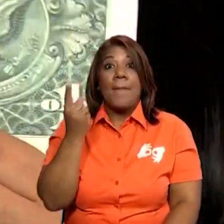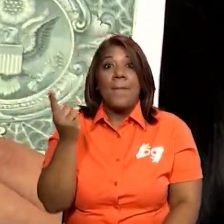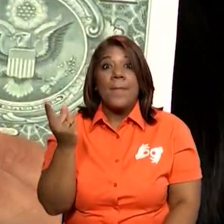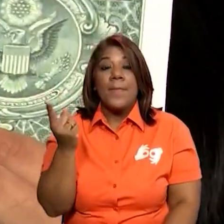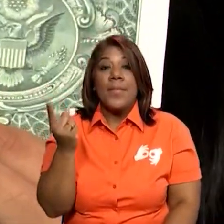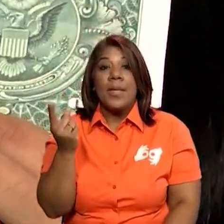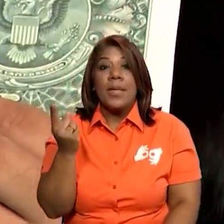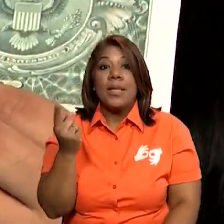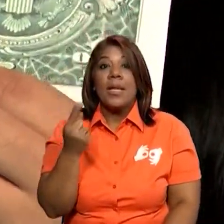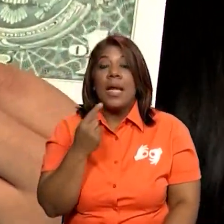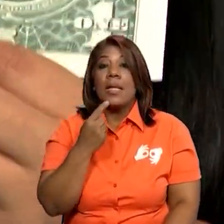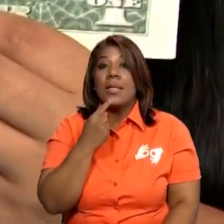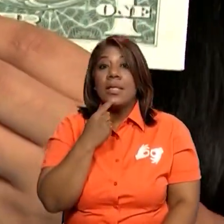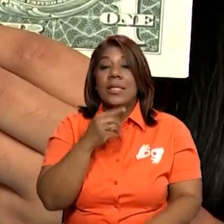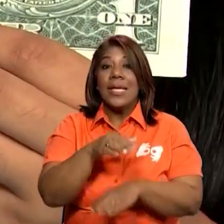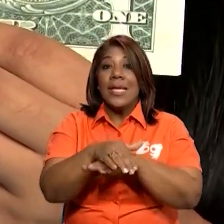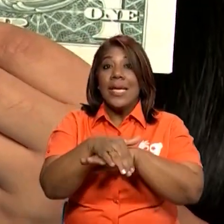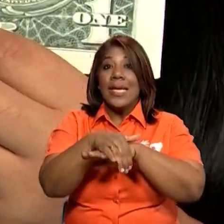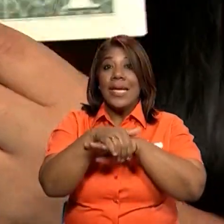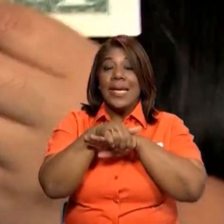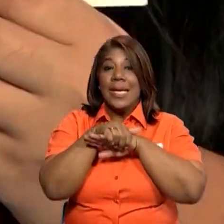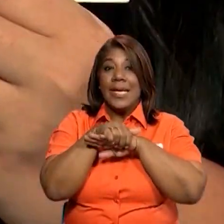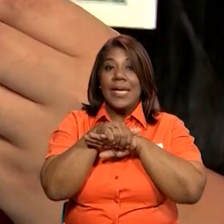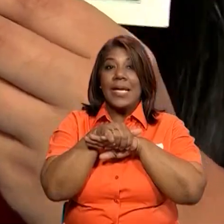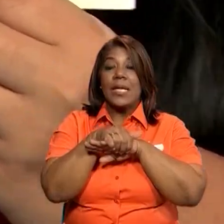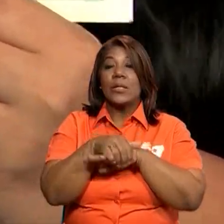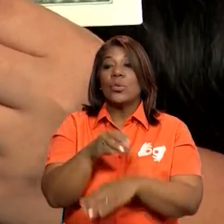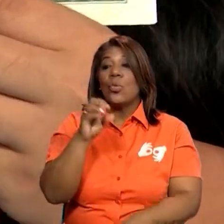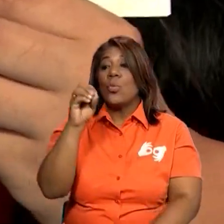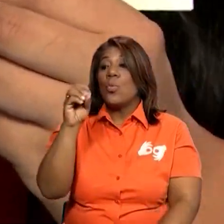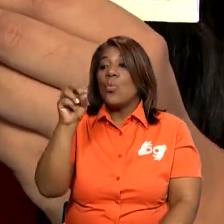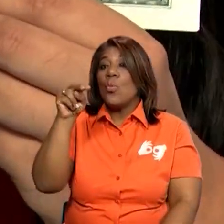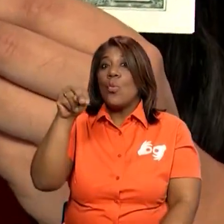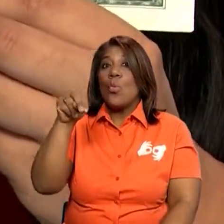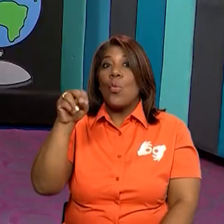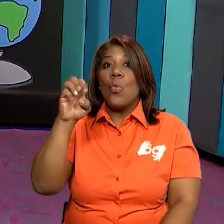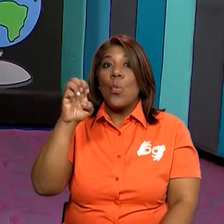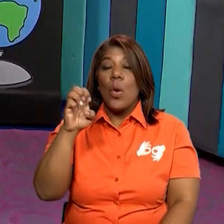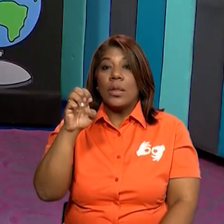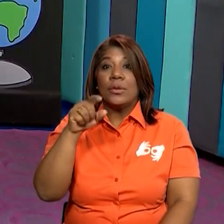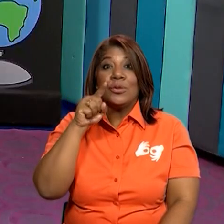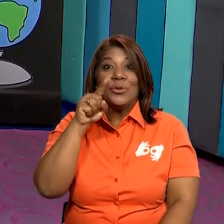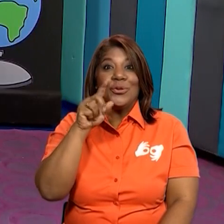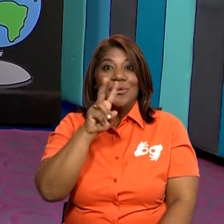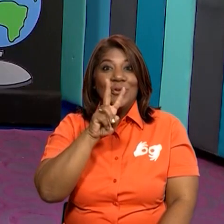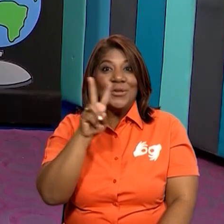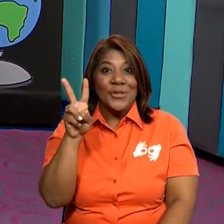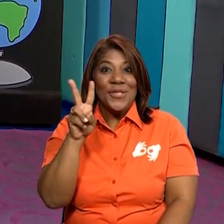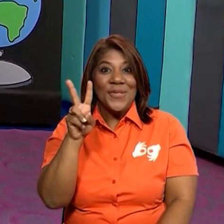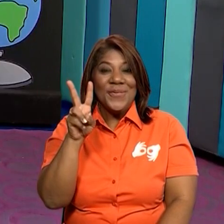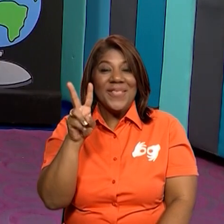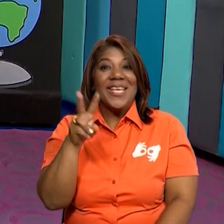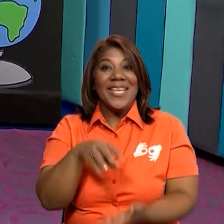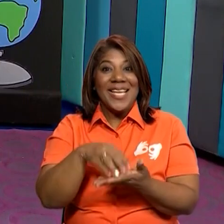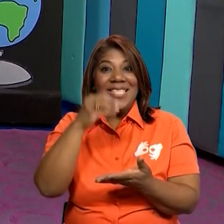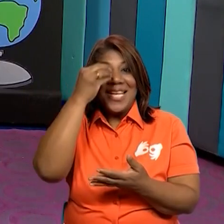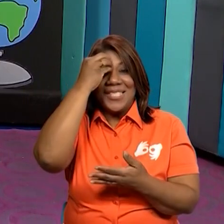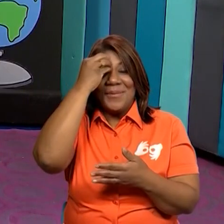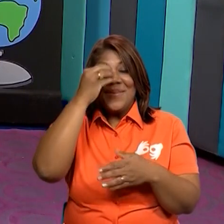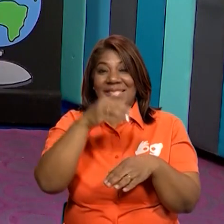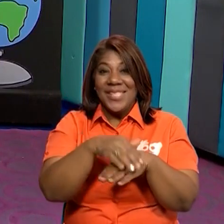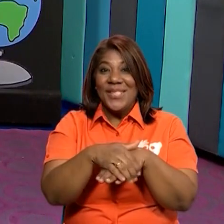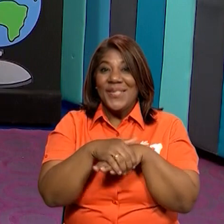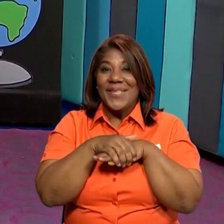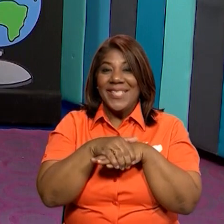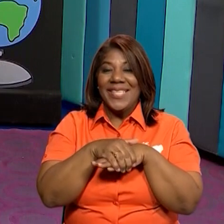dice el valor en palabras, pero en inglés. Ustedes que todos los viernes están repasando también los números en inglés, van a